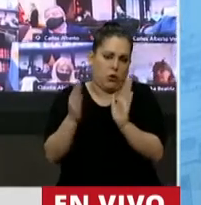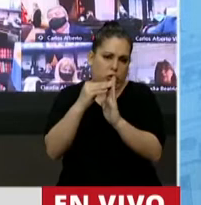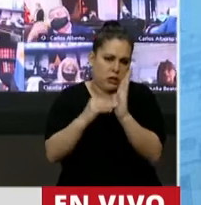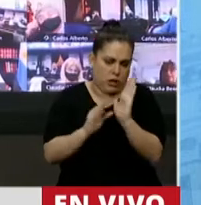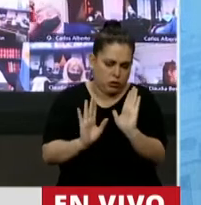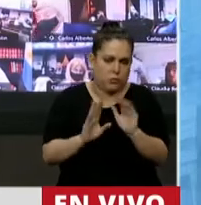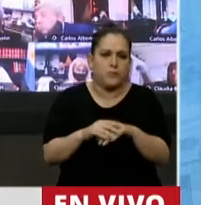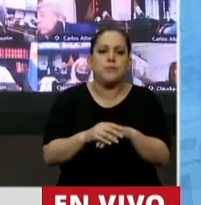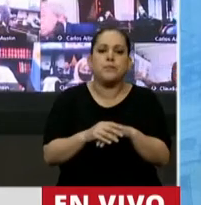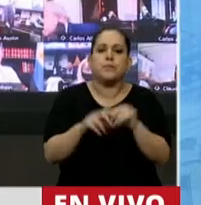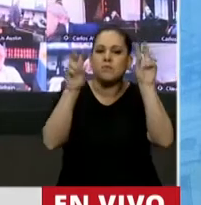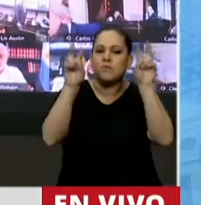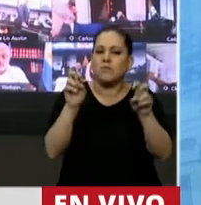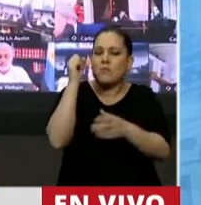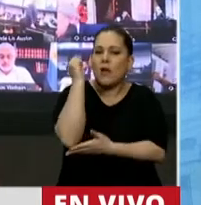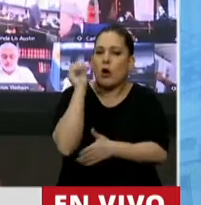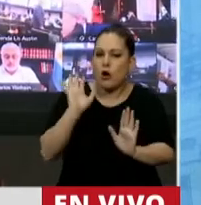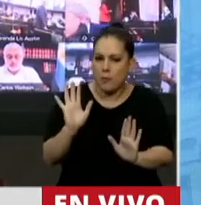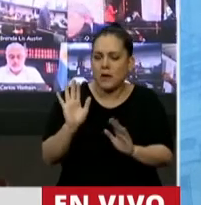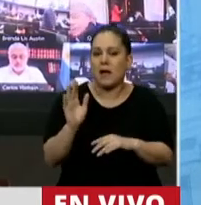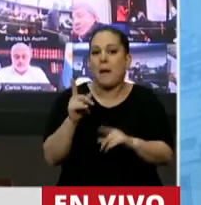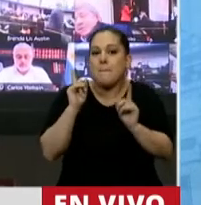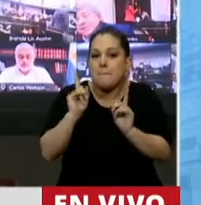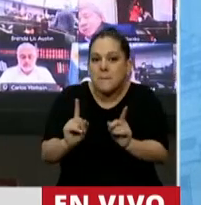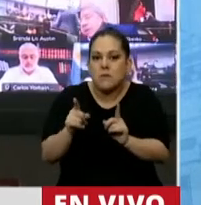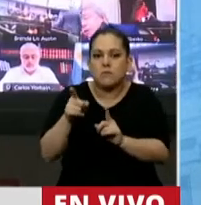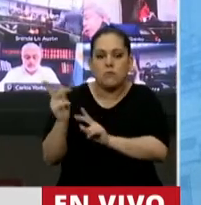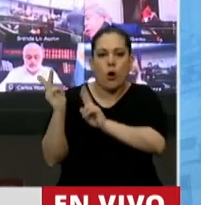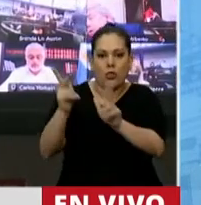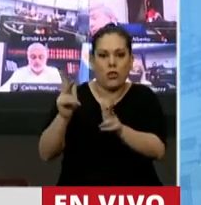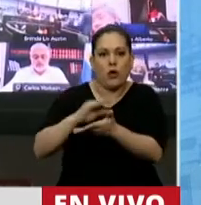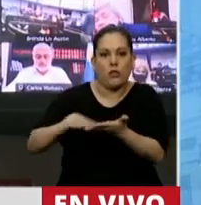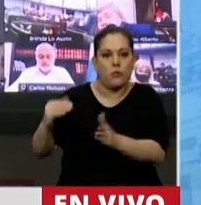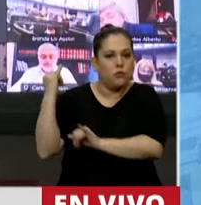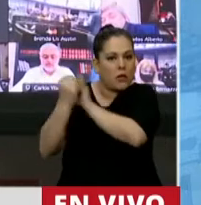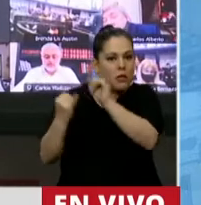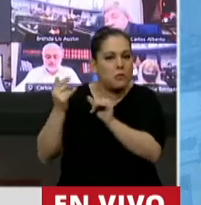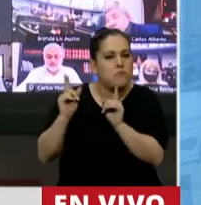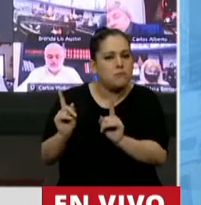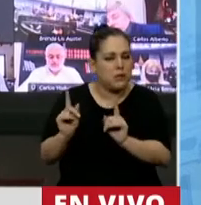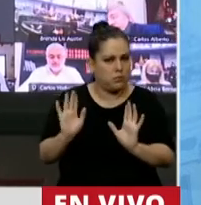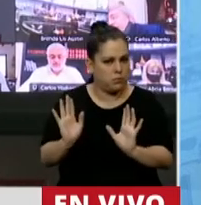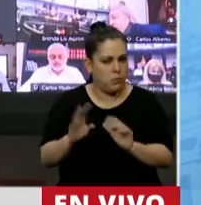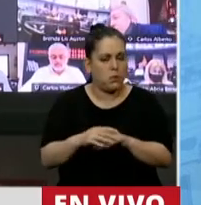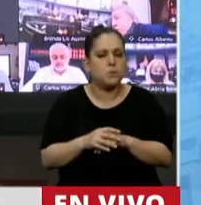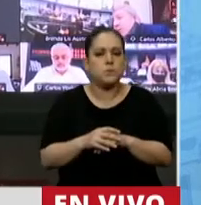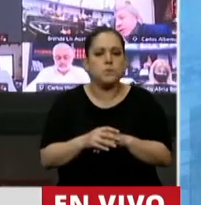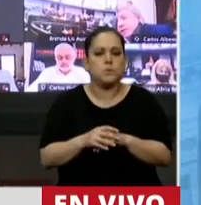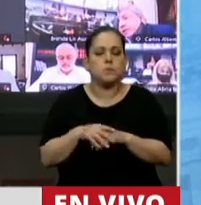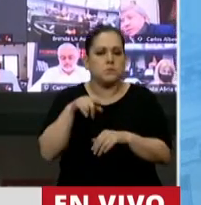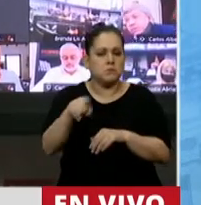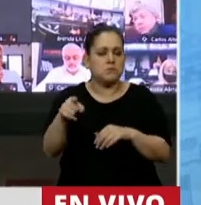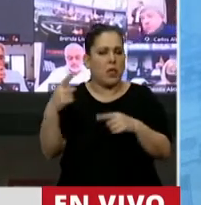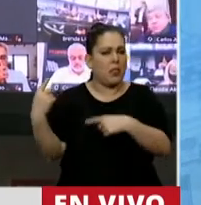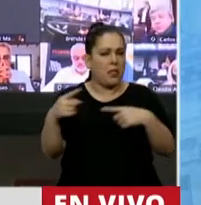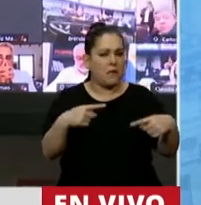Las teorías económicas. Y el mismo fallo que citó el diputado propinante era, esta es la dicotomía del